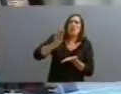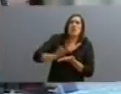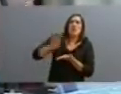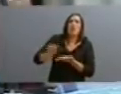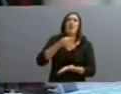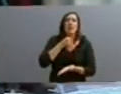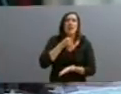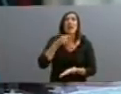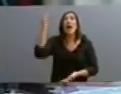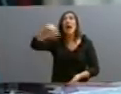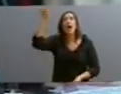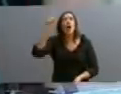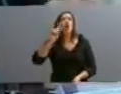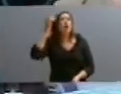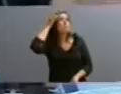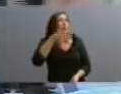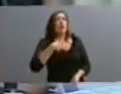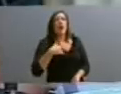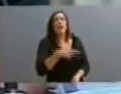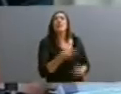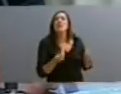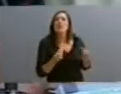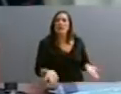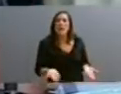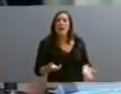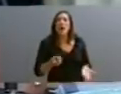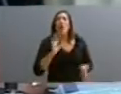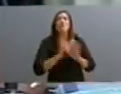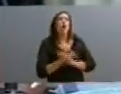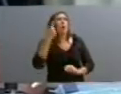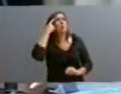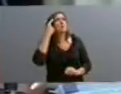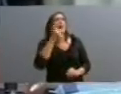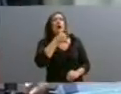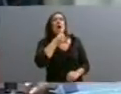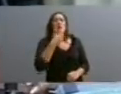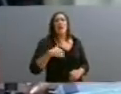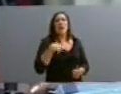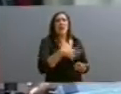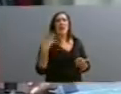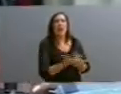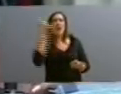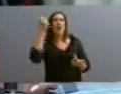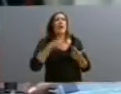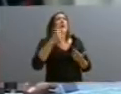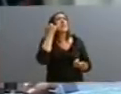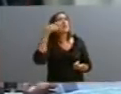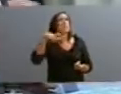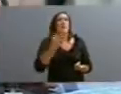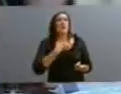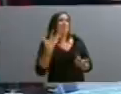le perdonan a la Argentina no es como algunos dicen que expropiaron aguas argentinas o YPF. Miren,